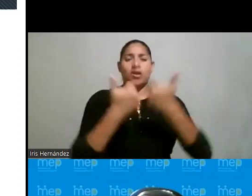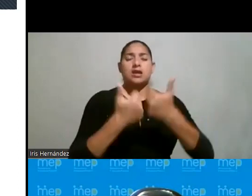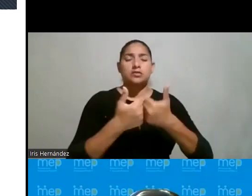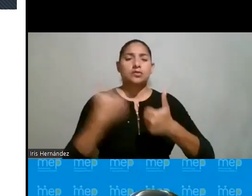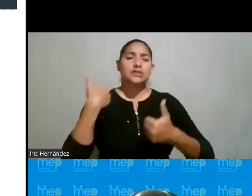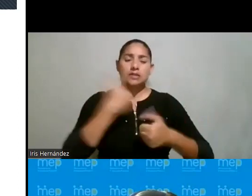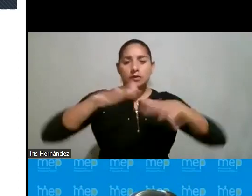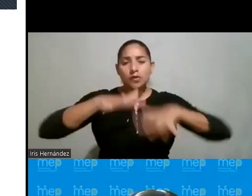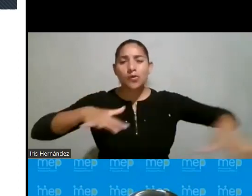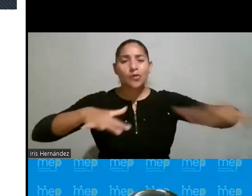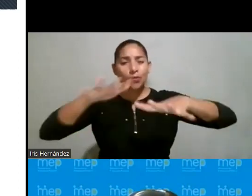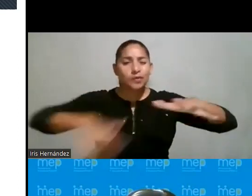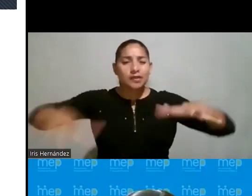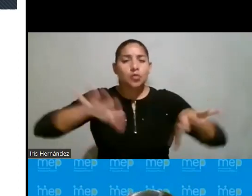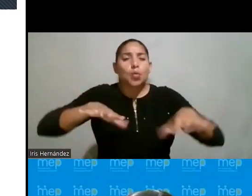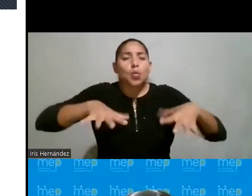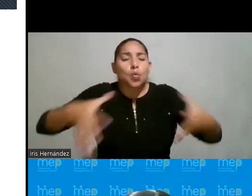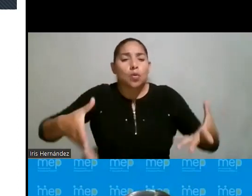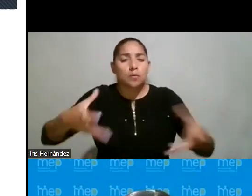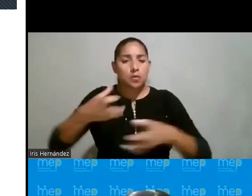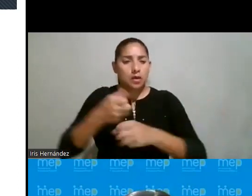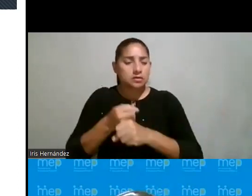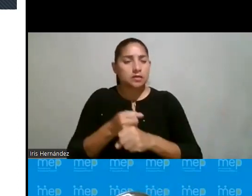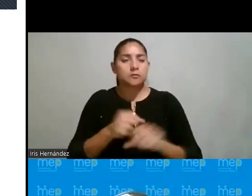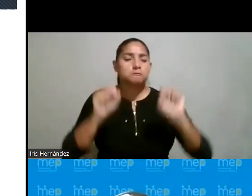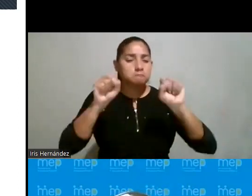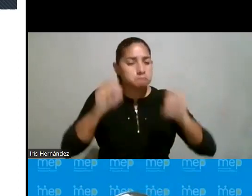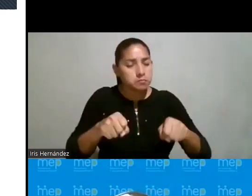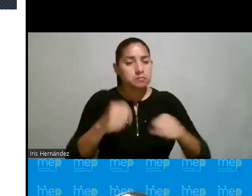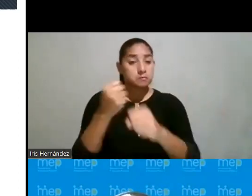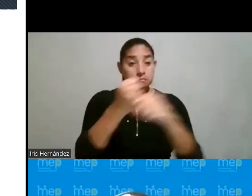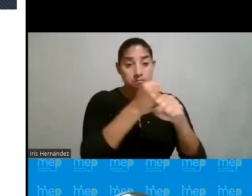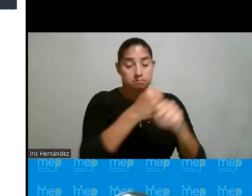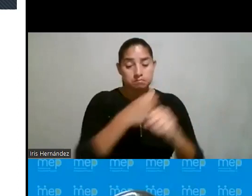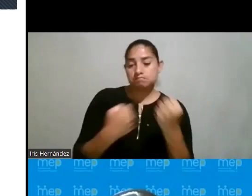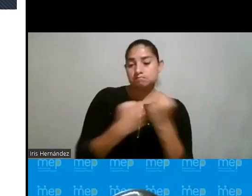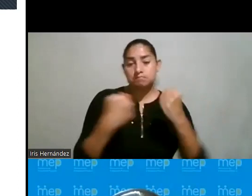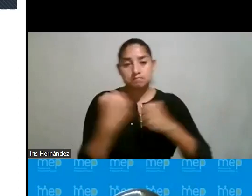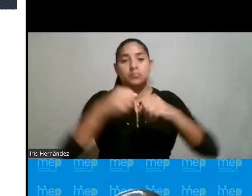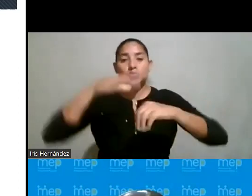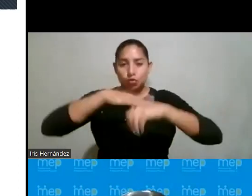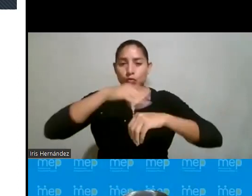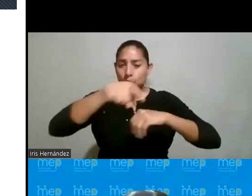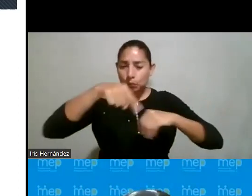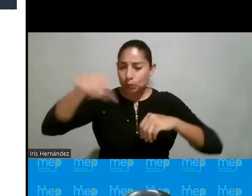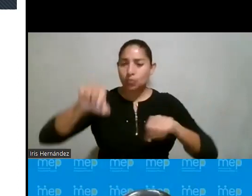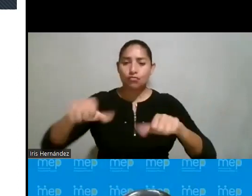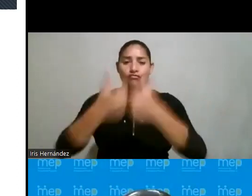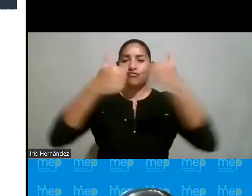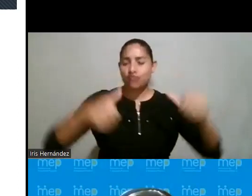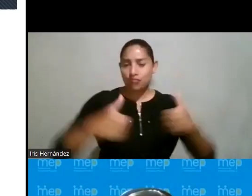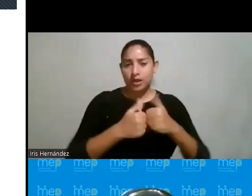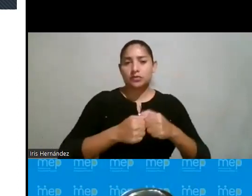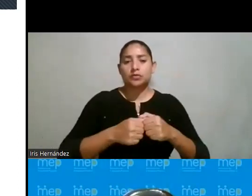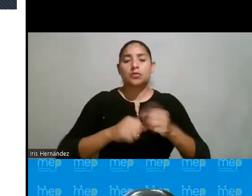en el contexto y cómo entonces podemos generar una posibilidad de trabajo colaborativo sobre estos retos, construir un